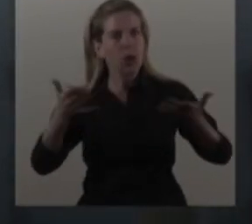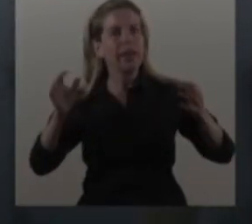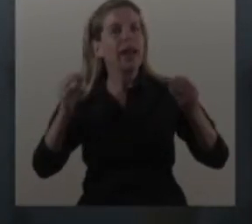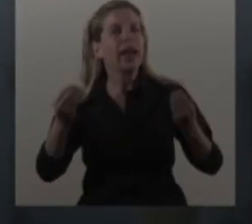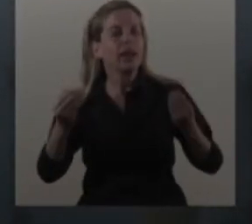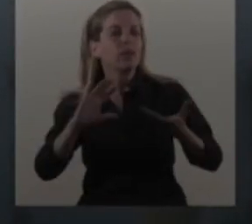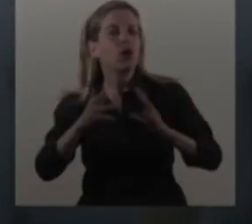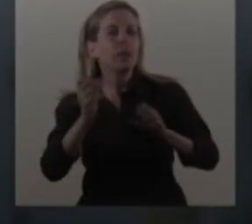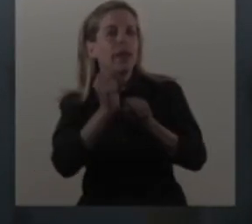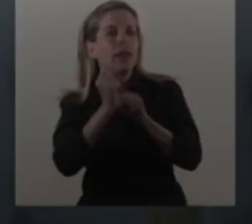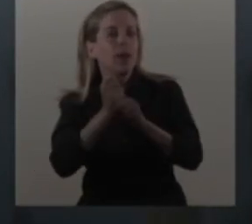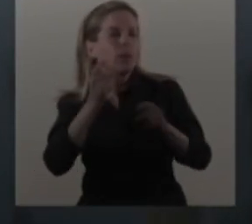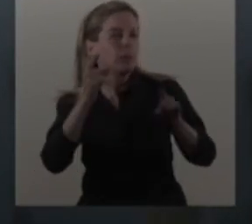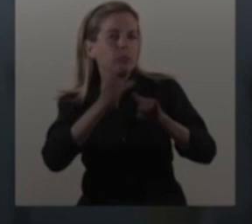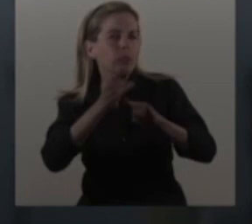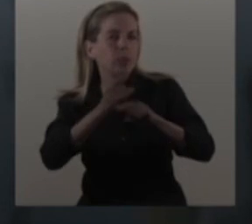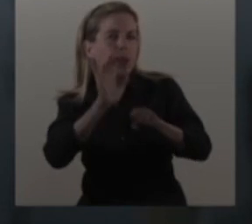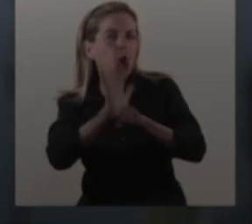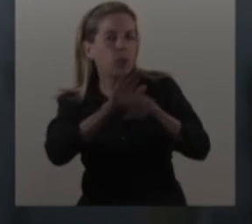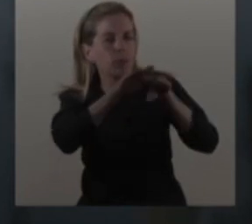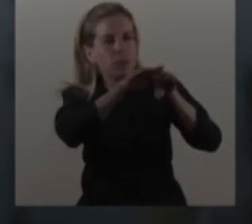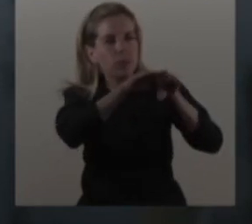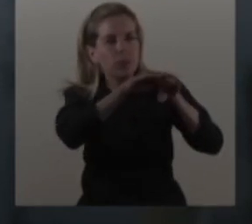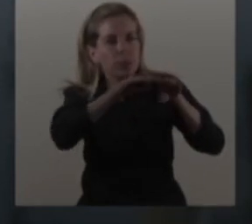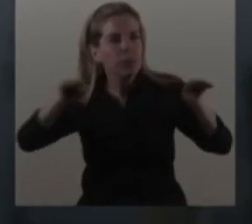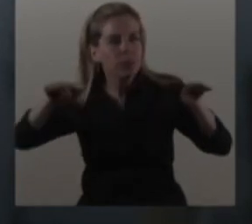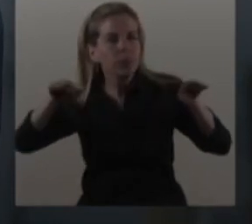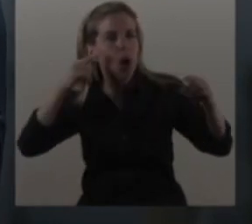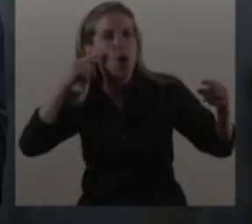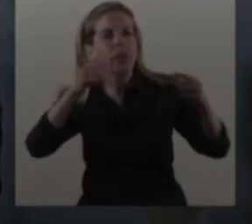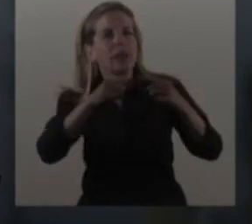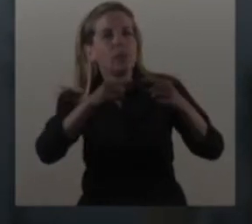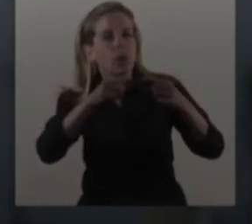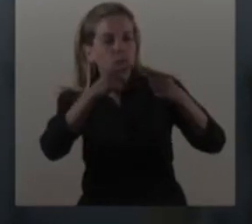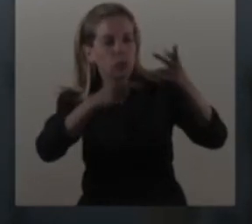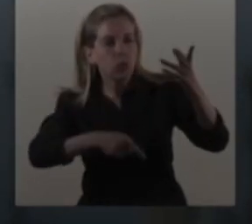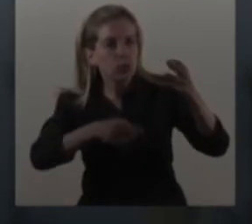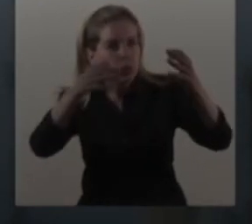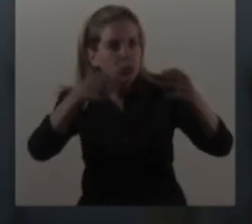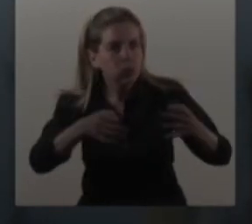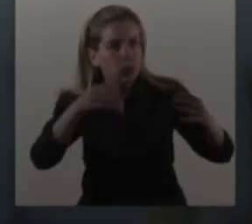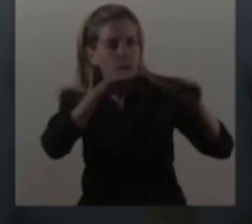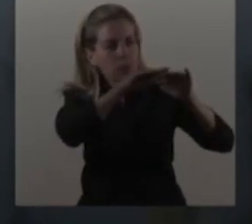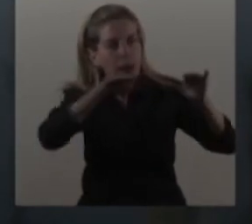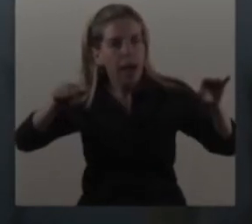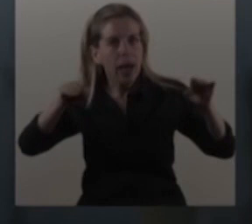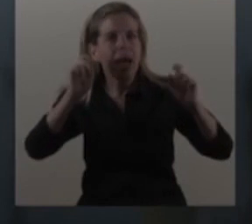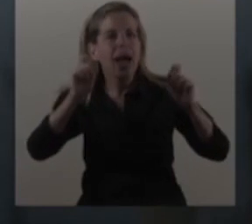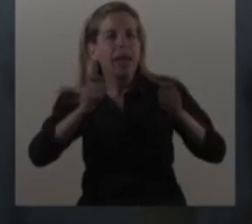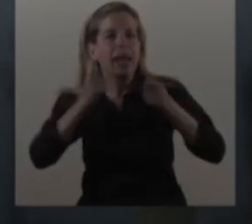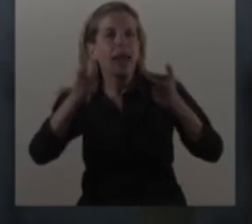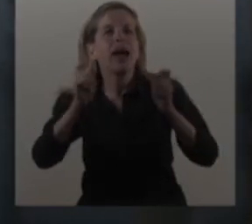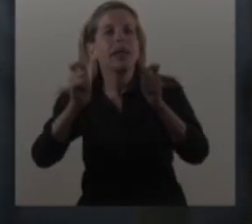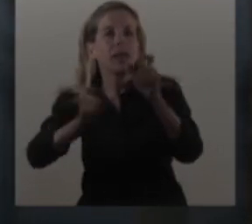línea común respecto de cuáles eran nuestros objetivos, quiénes eran los destinatorios centrales de nuestras